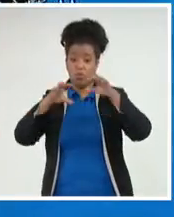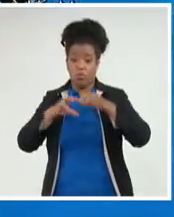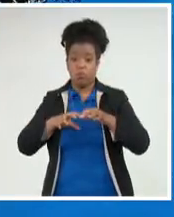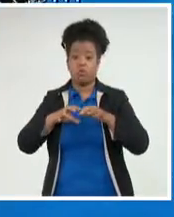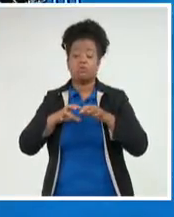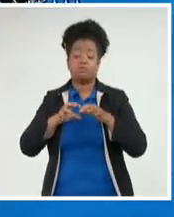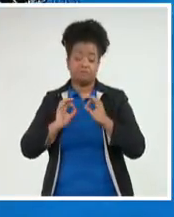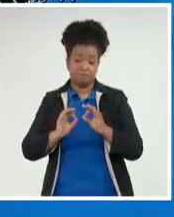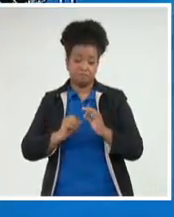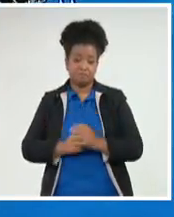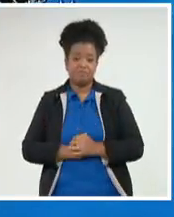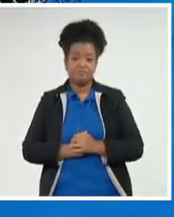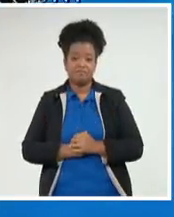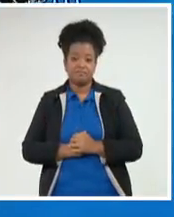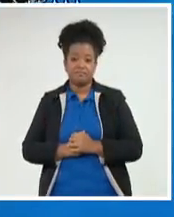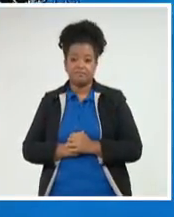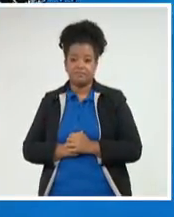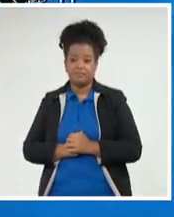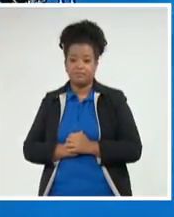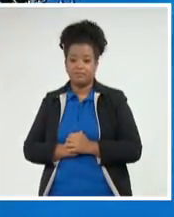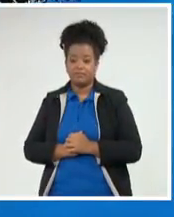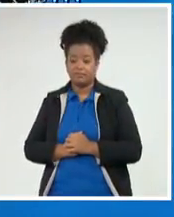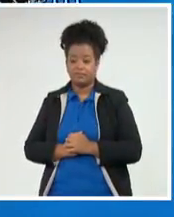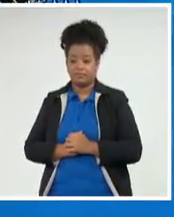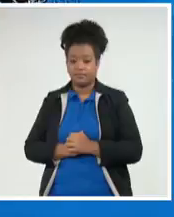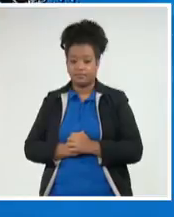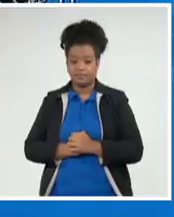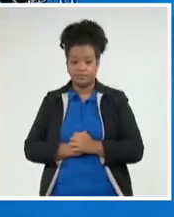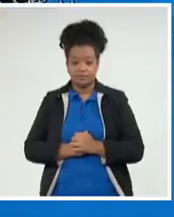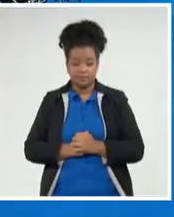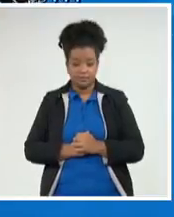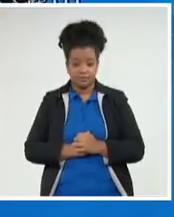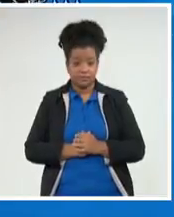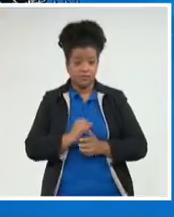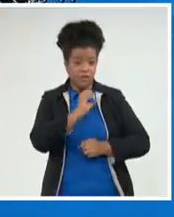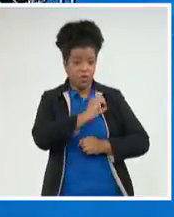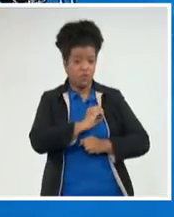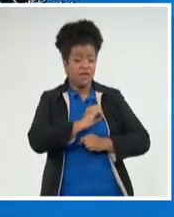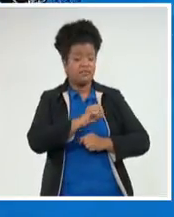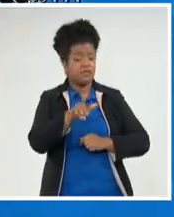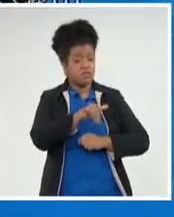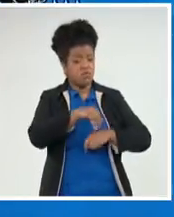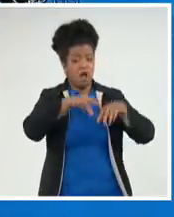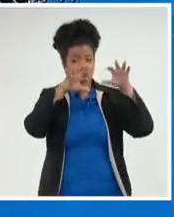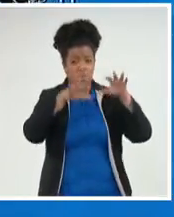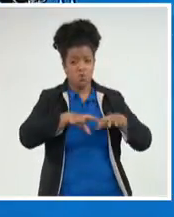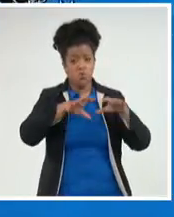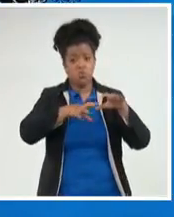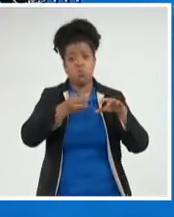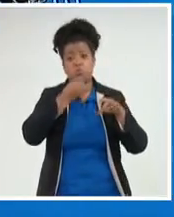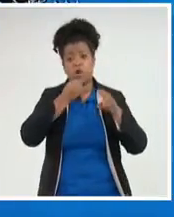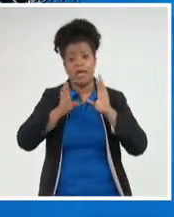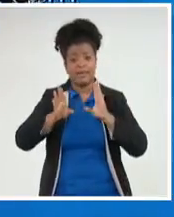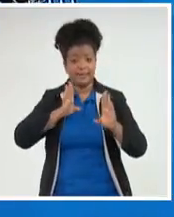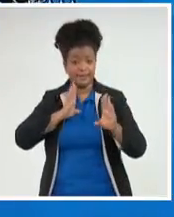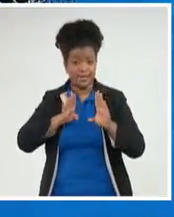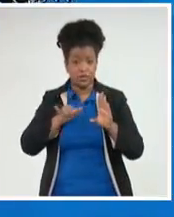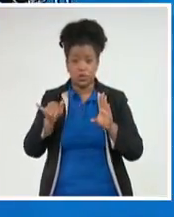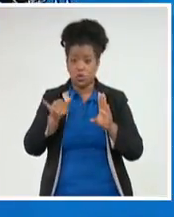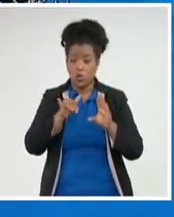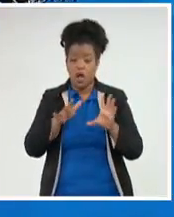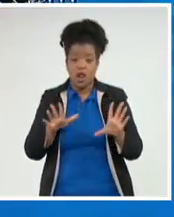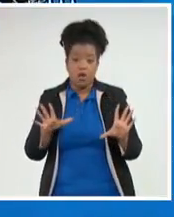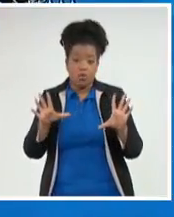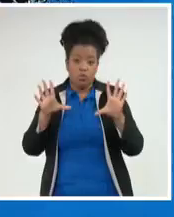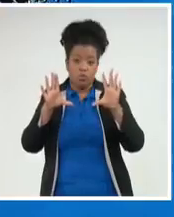entonces estarán entre el interior y la costa norte de esta parte del territorio nacional. Aquí pudieran extenderse hasta la noche